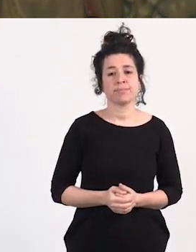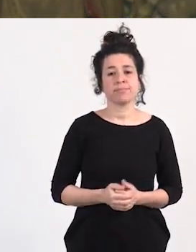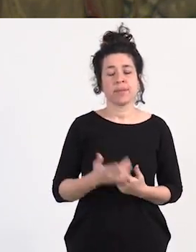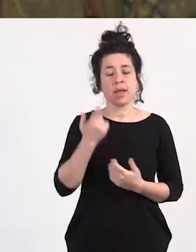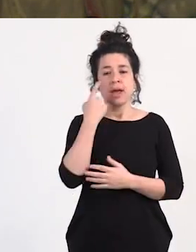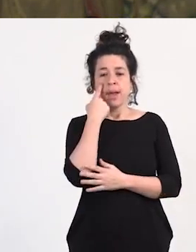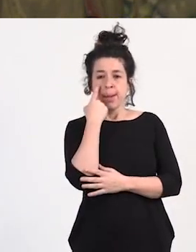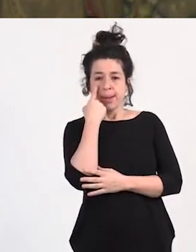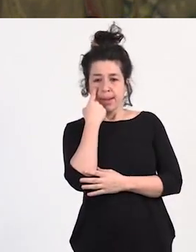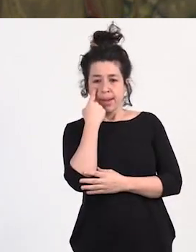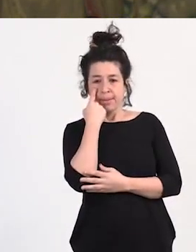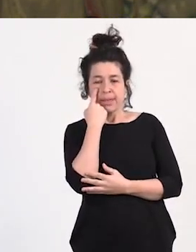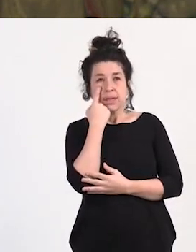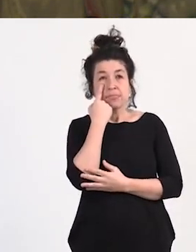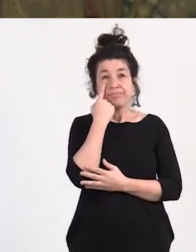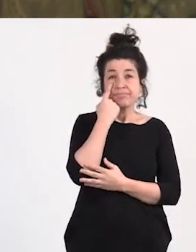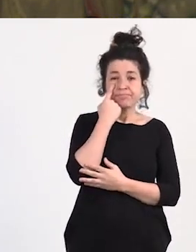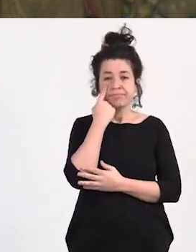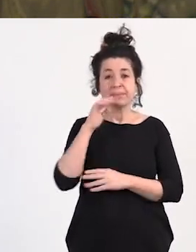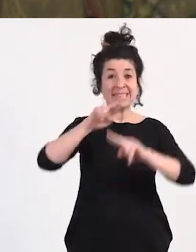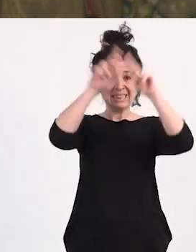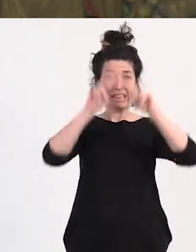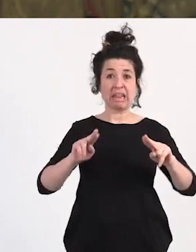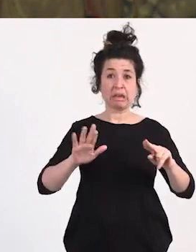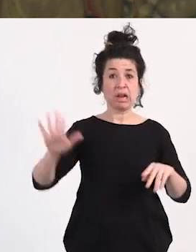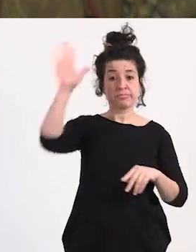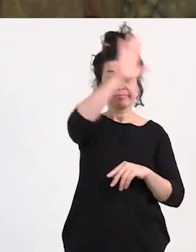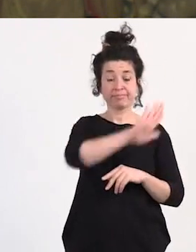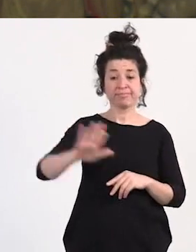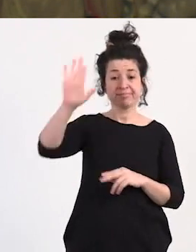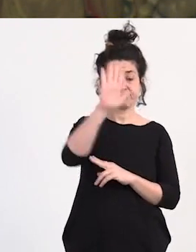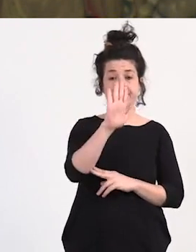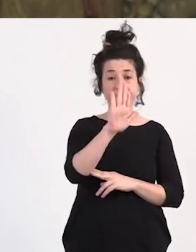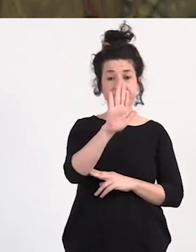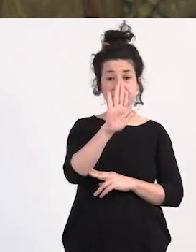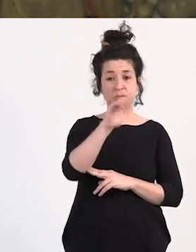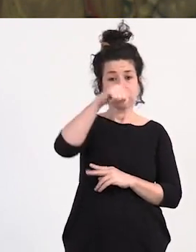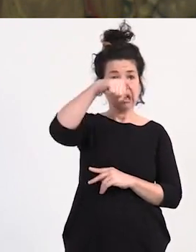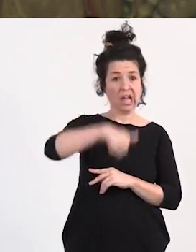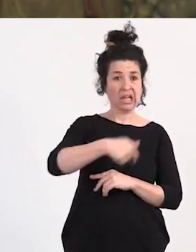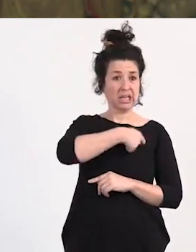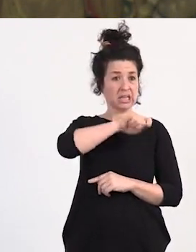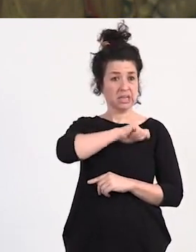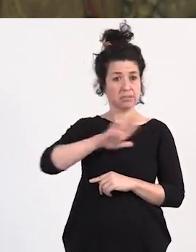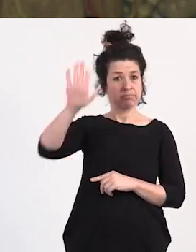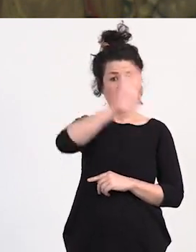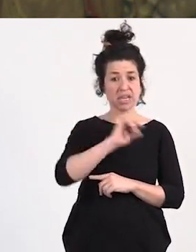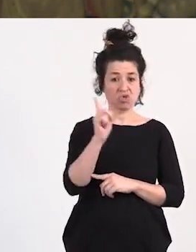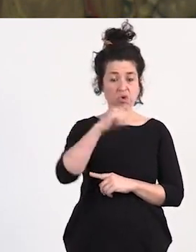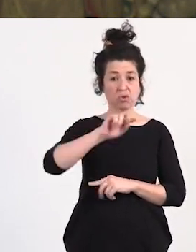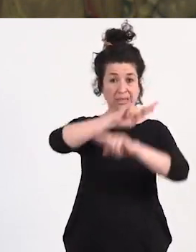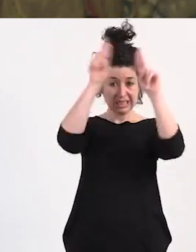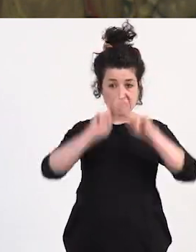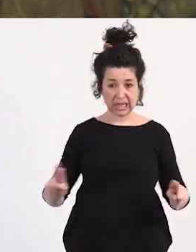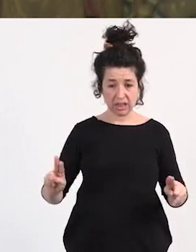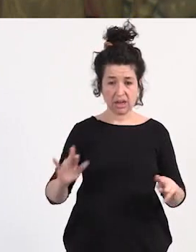a ver a nivel internacional las mujeres no solamente en el Estado Español sino hay miles